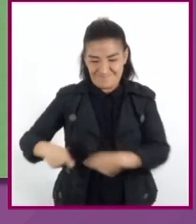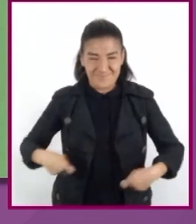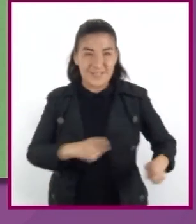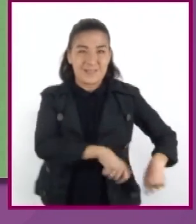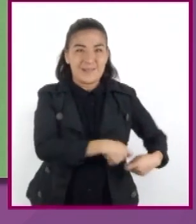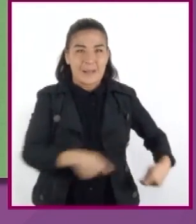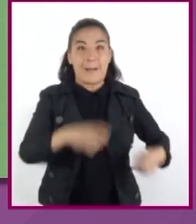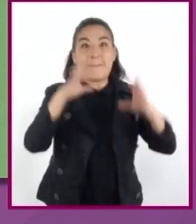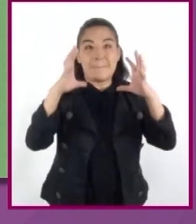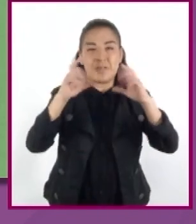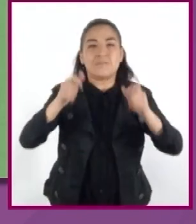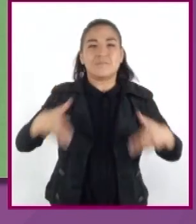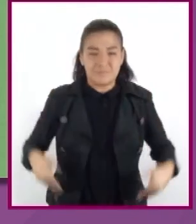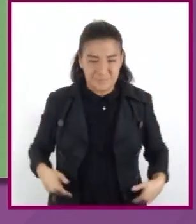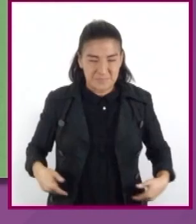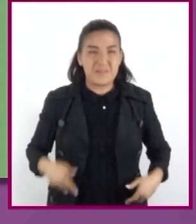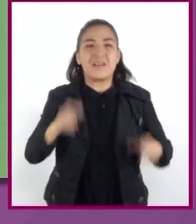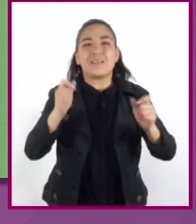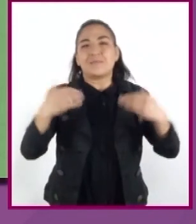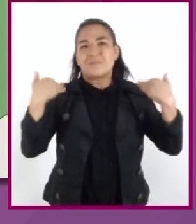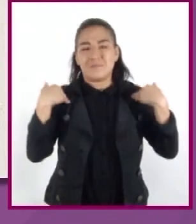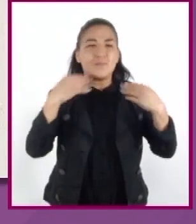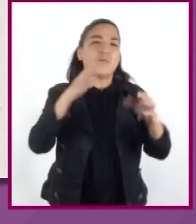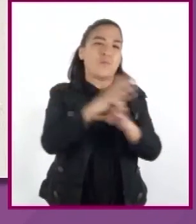pelota con distintas partes de su cuerpo.